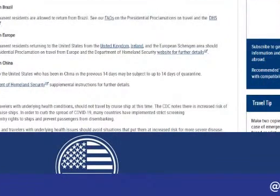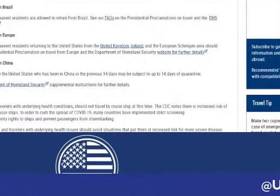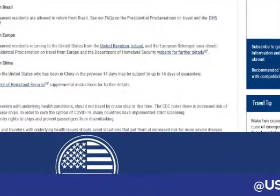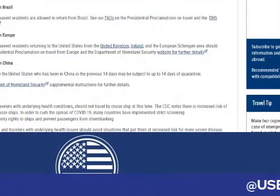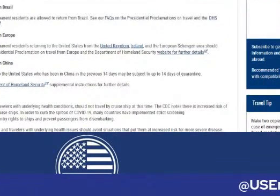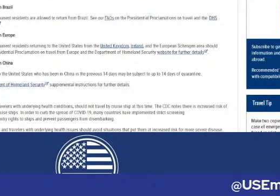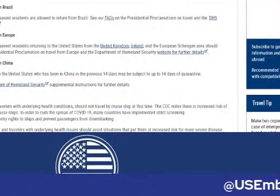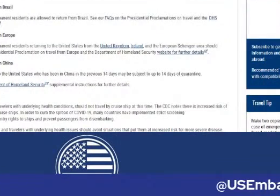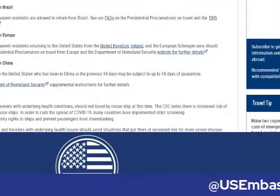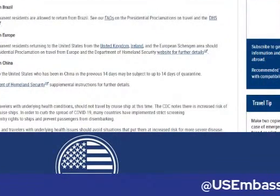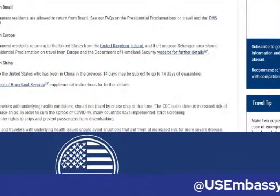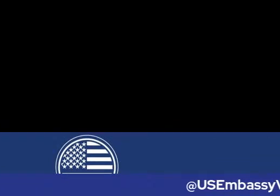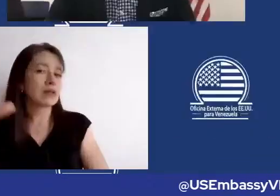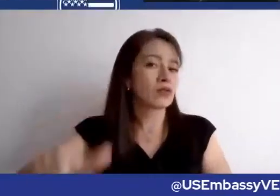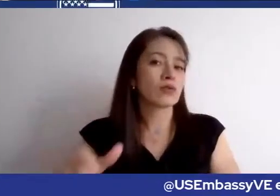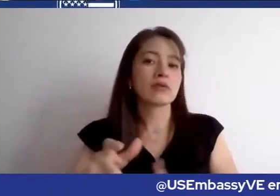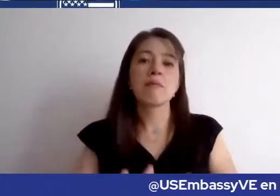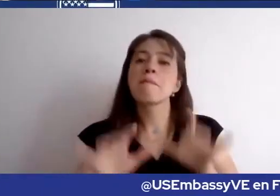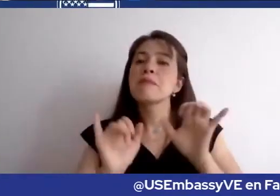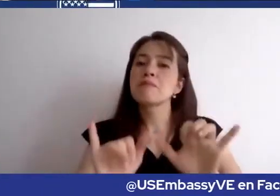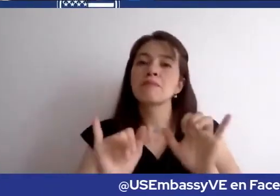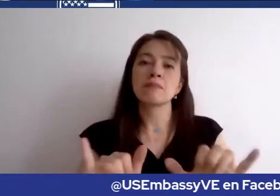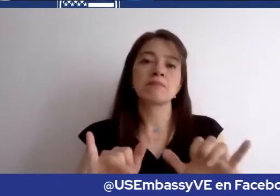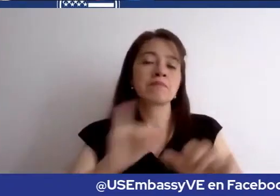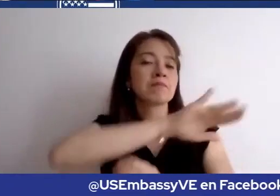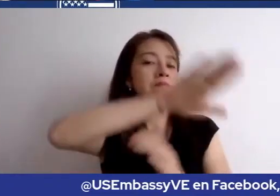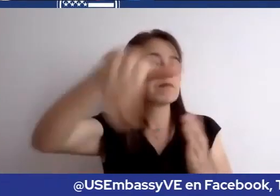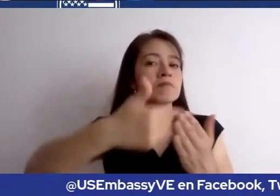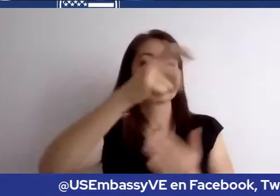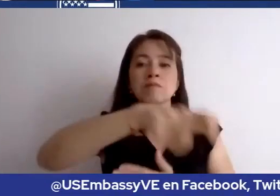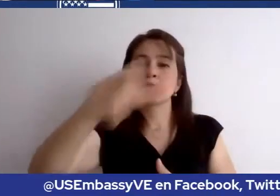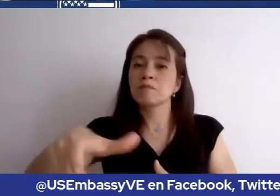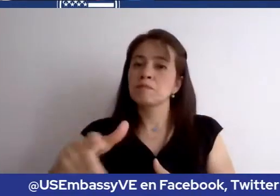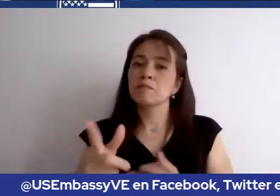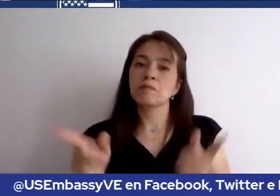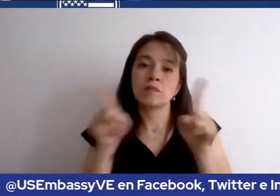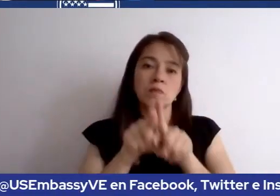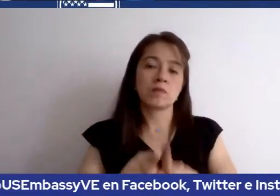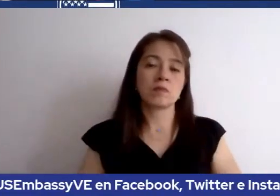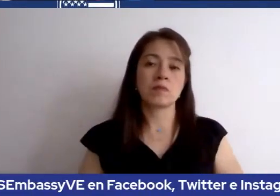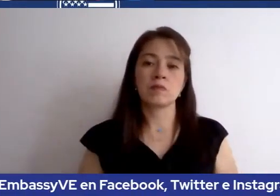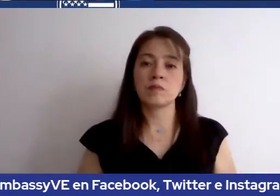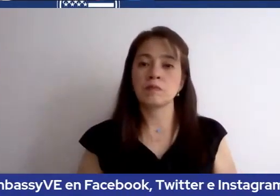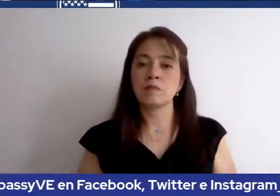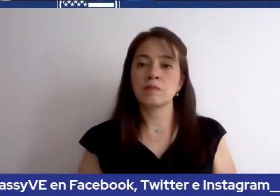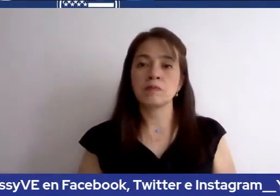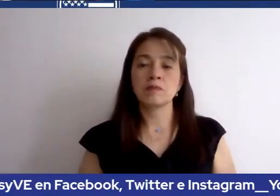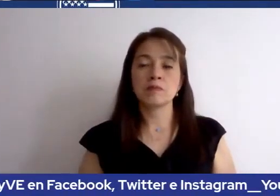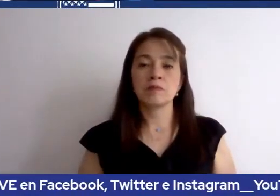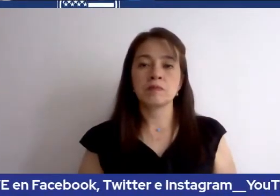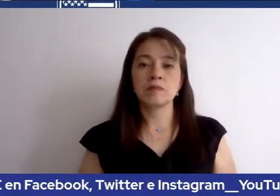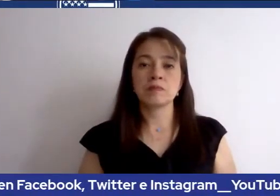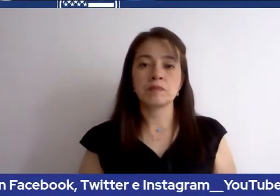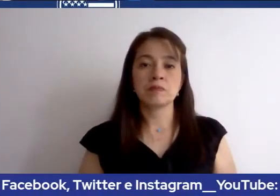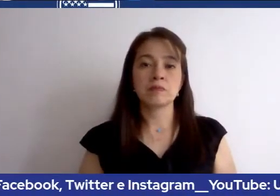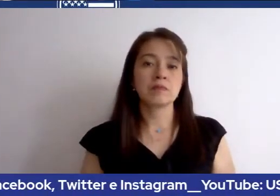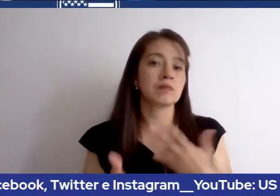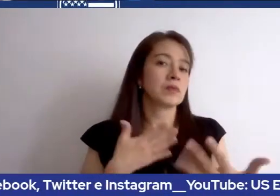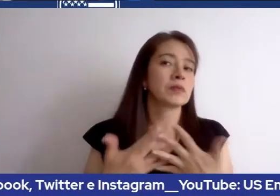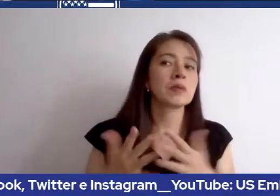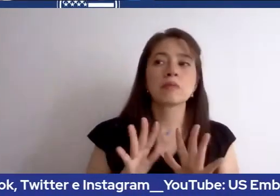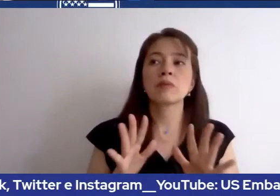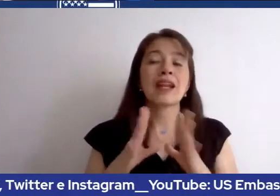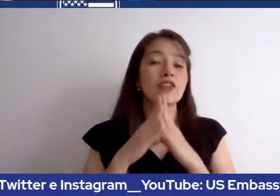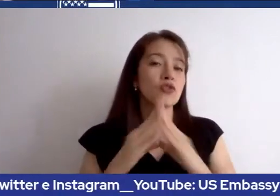pasajeros y visitantes a los eeuu independientemente de su ciudadanía